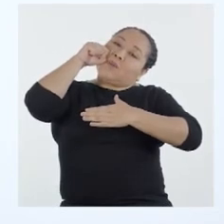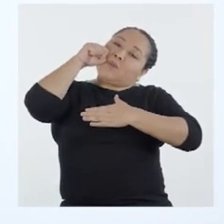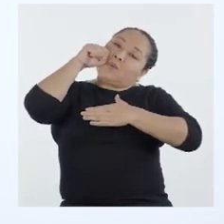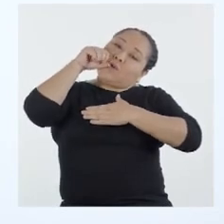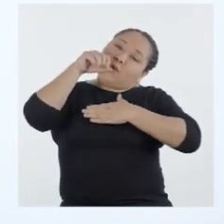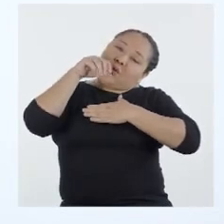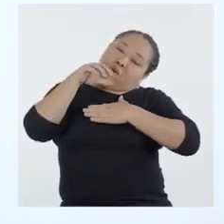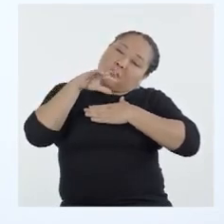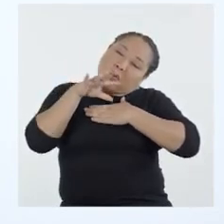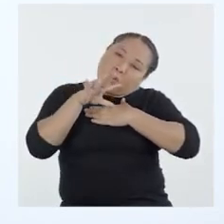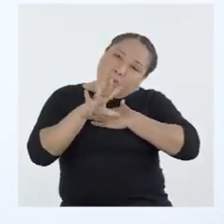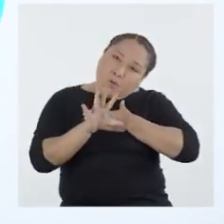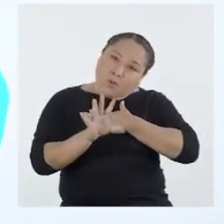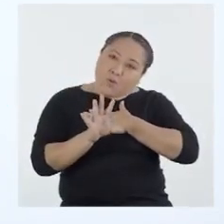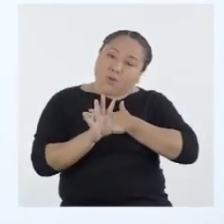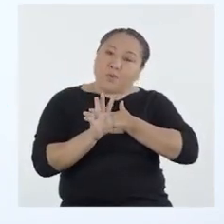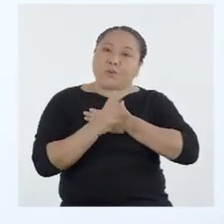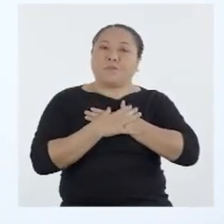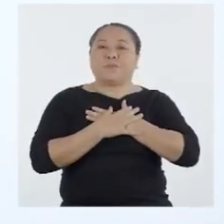Eso es.